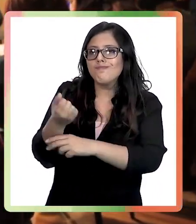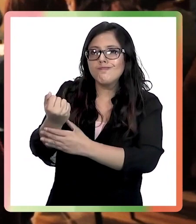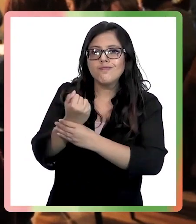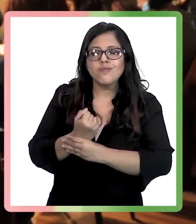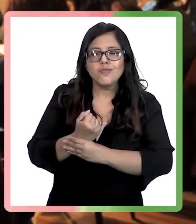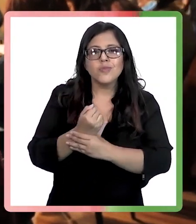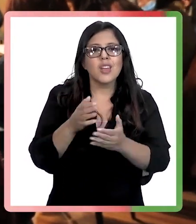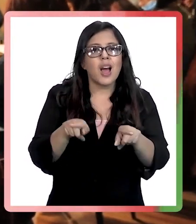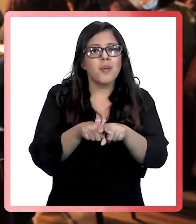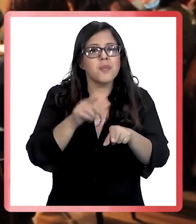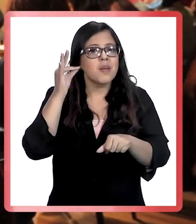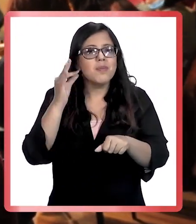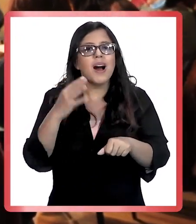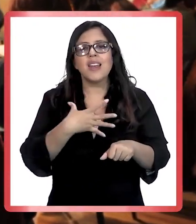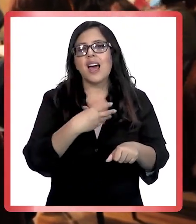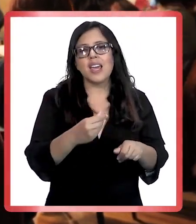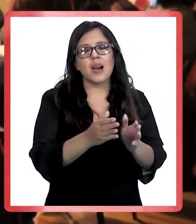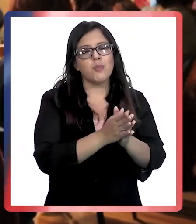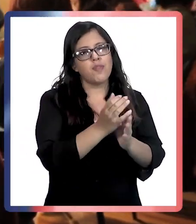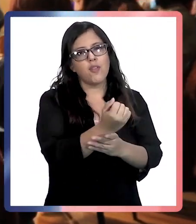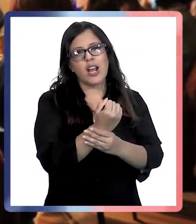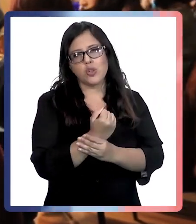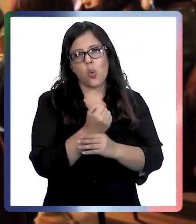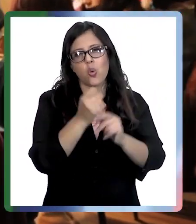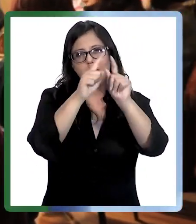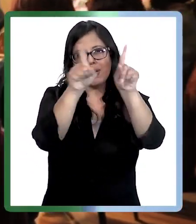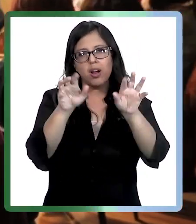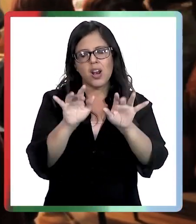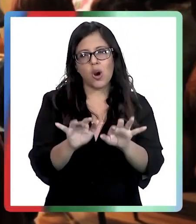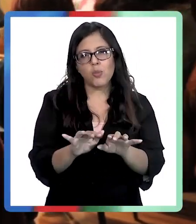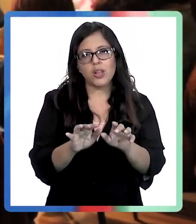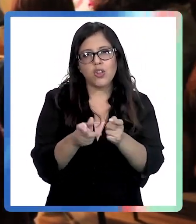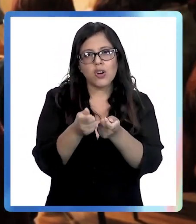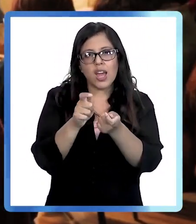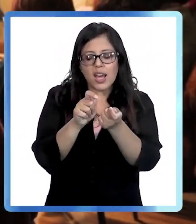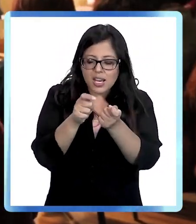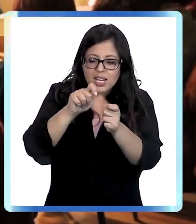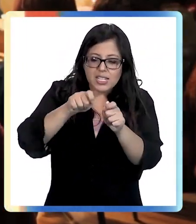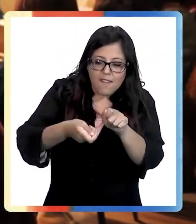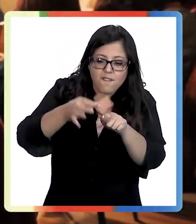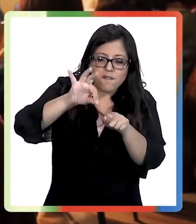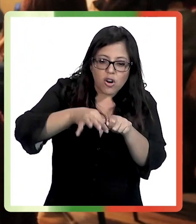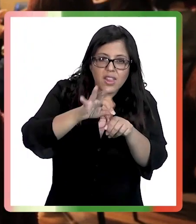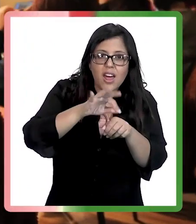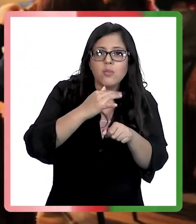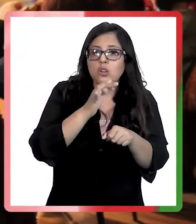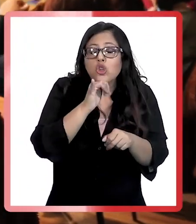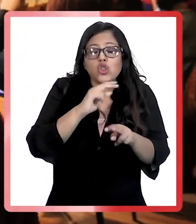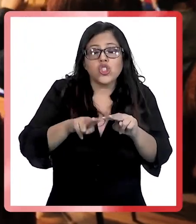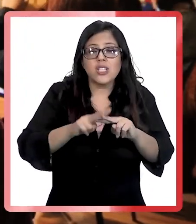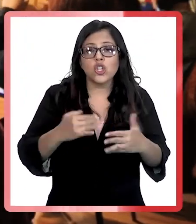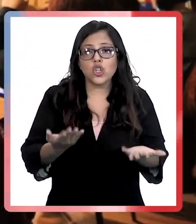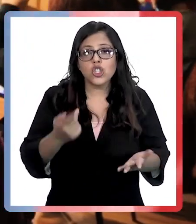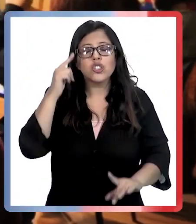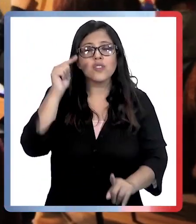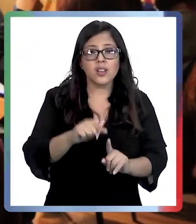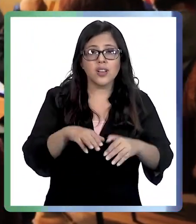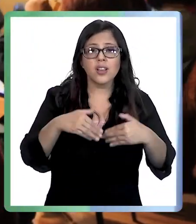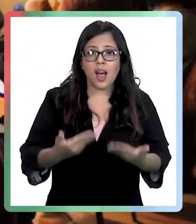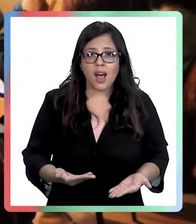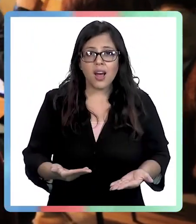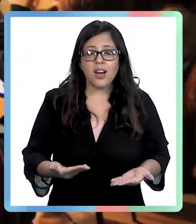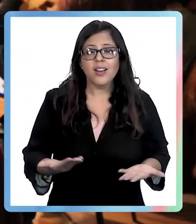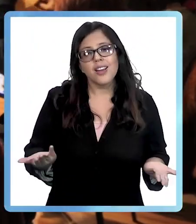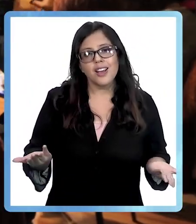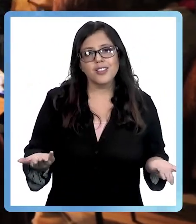que estar pidiendo ayuda, siempre a mi hermana, a mi hija, oye, pásame este bordado al pendrive, porque no sé hacerlo. Entonces, la idea